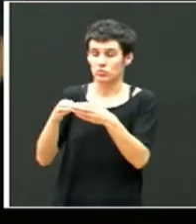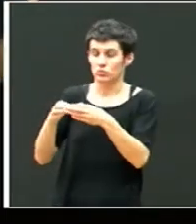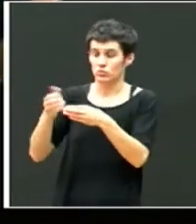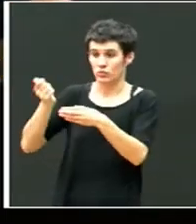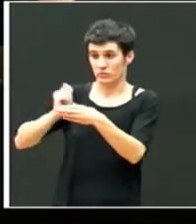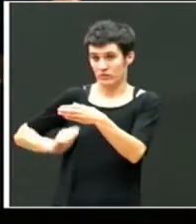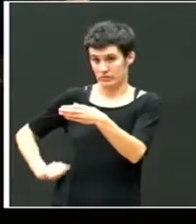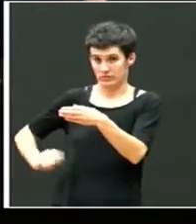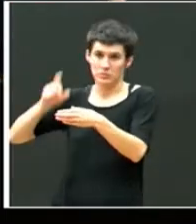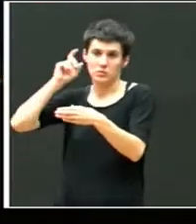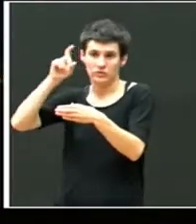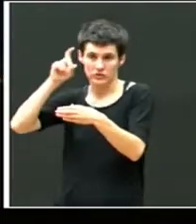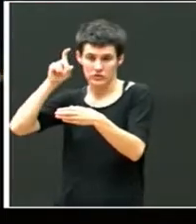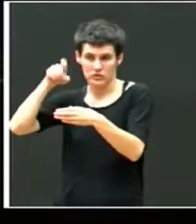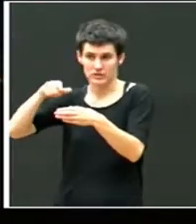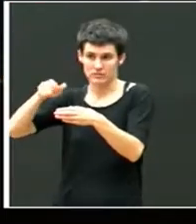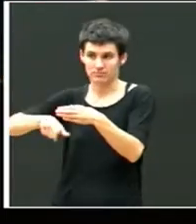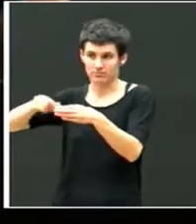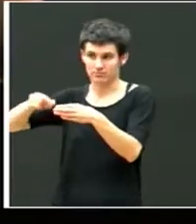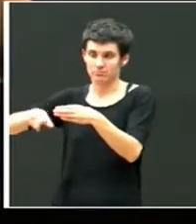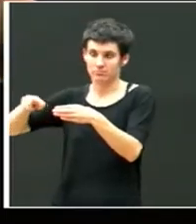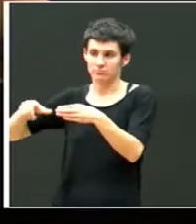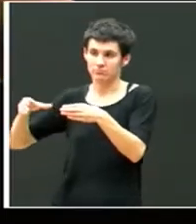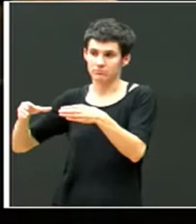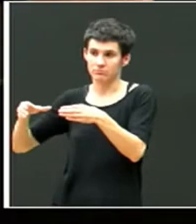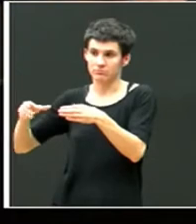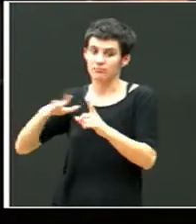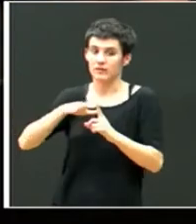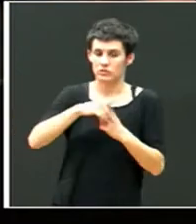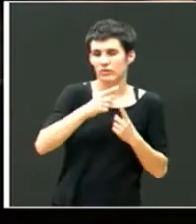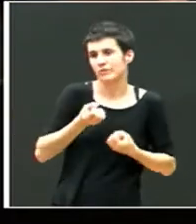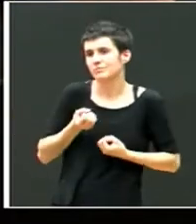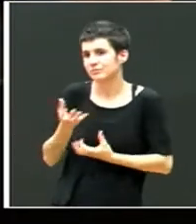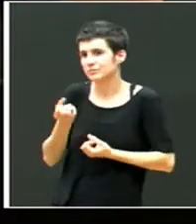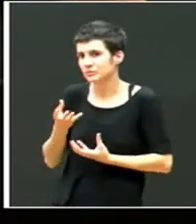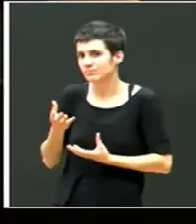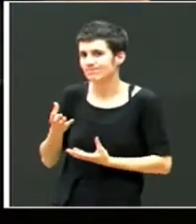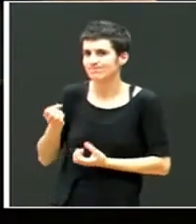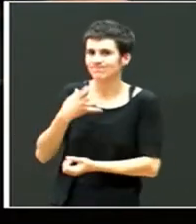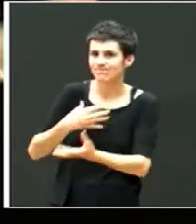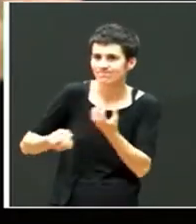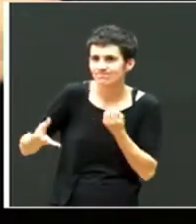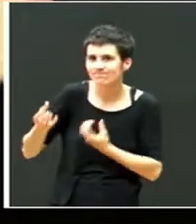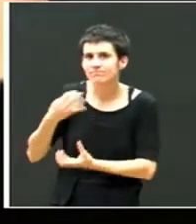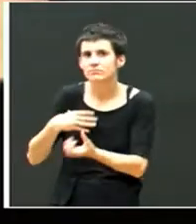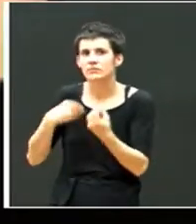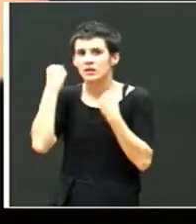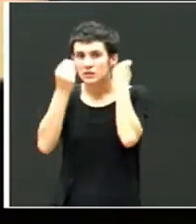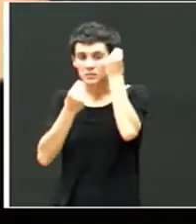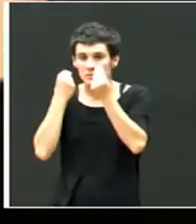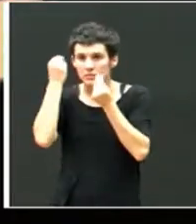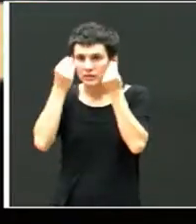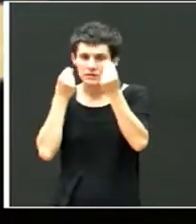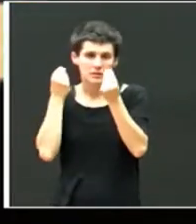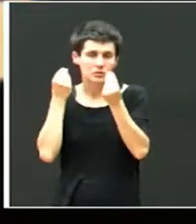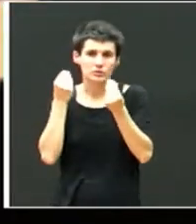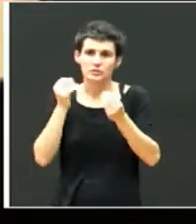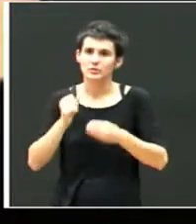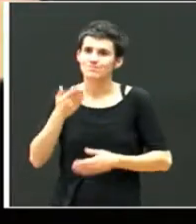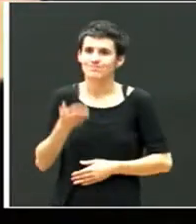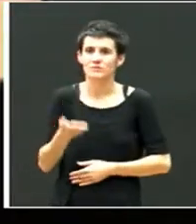y de profesoras que estábamos, el caso que se presentaba, decidimos que su bienestar iba a ser nuestra prioridad.